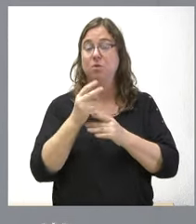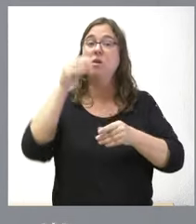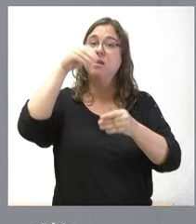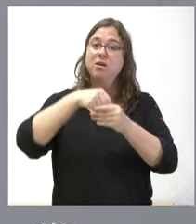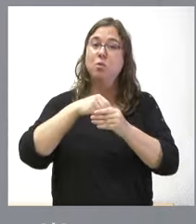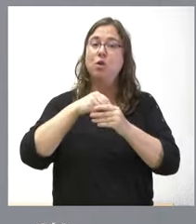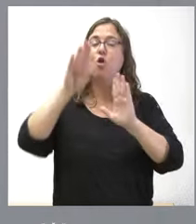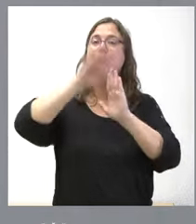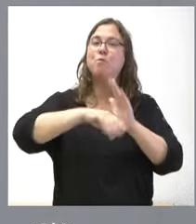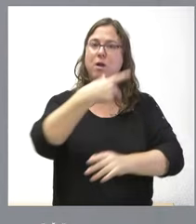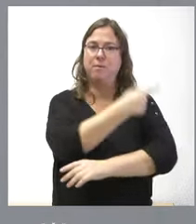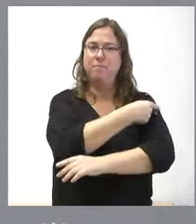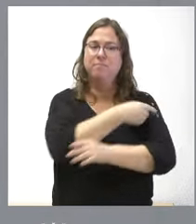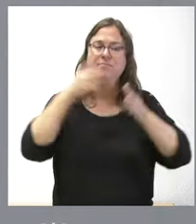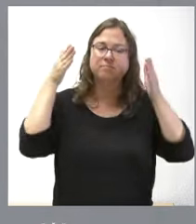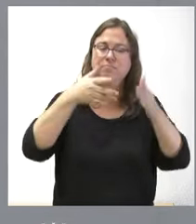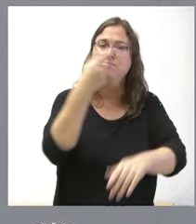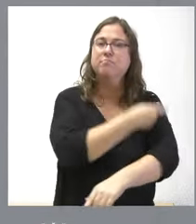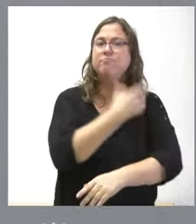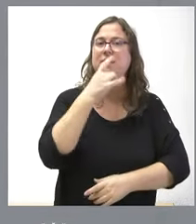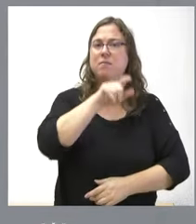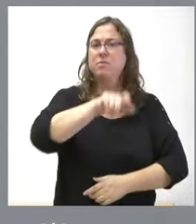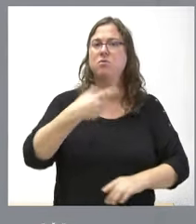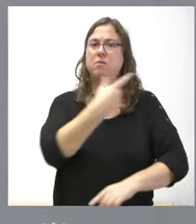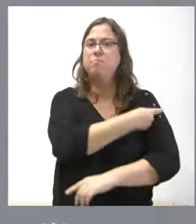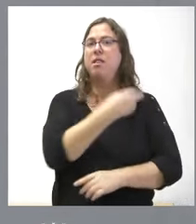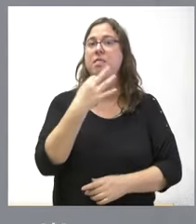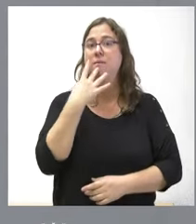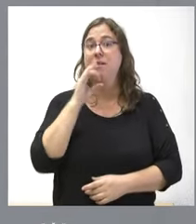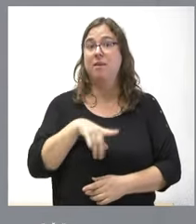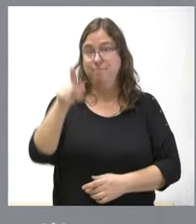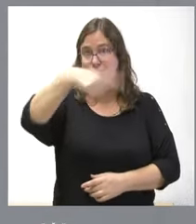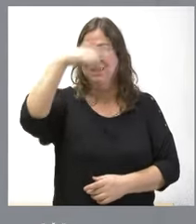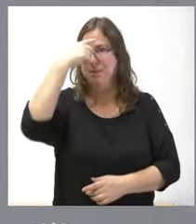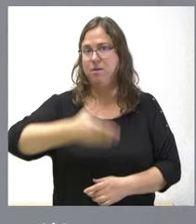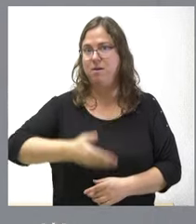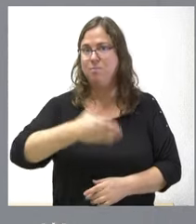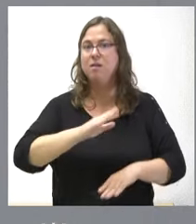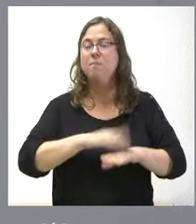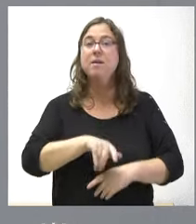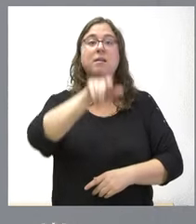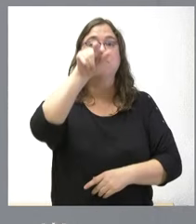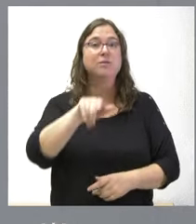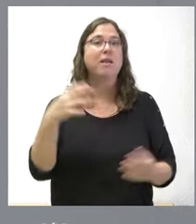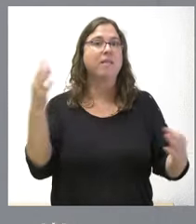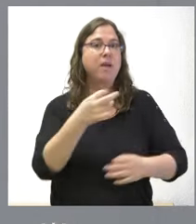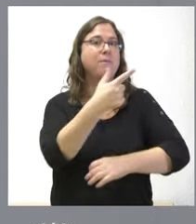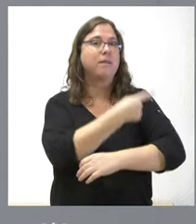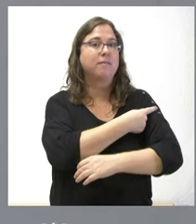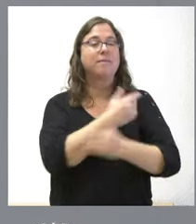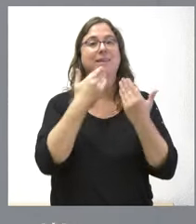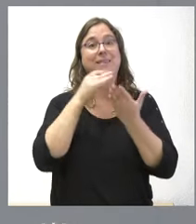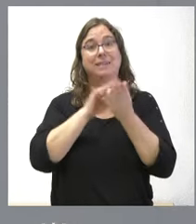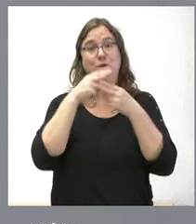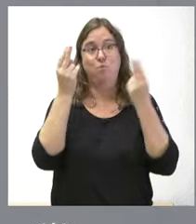los grupos DIANA, en este caso, para este ejercicio, y es muy importante que ustedes lo conozcan también para que las personas, a través del servicio público